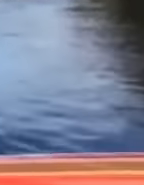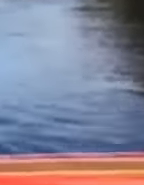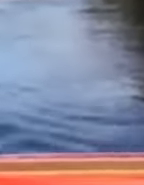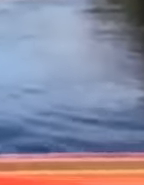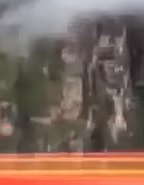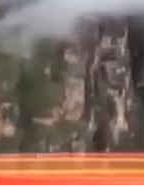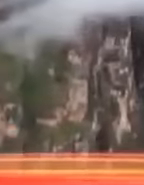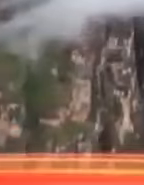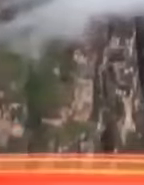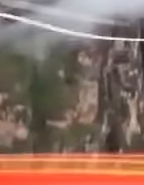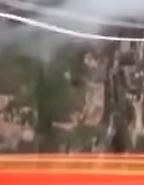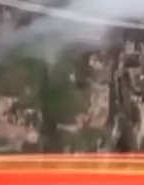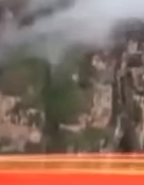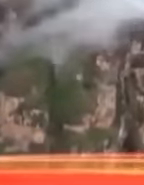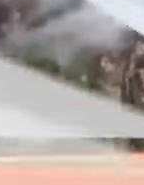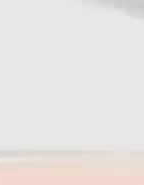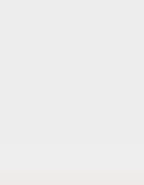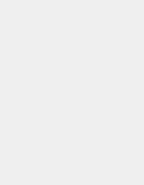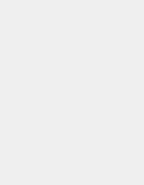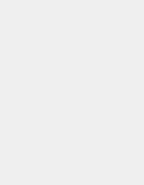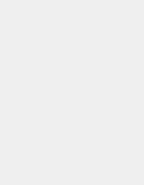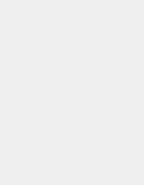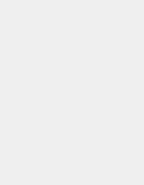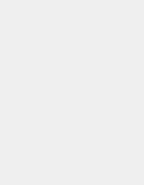Sigamos haciendo parte.